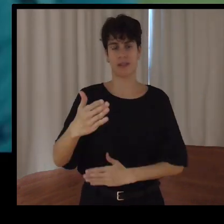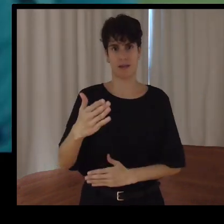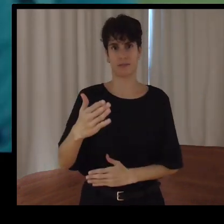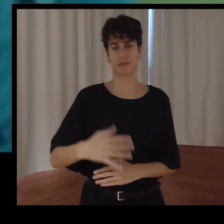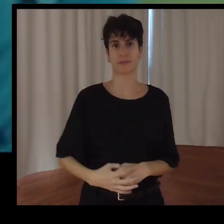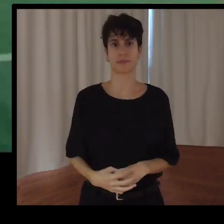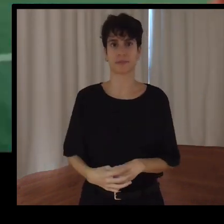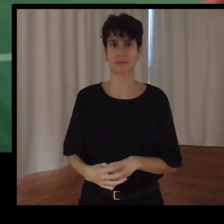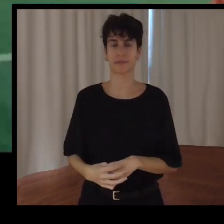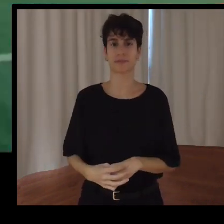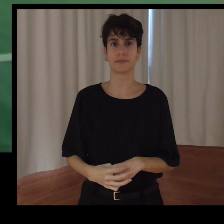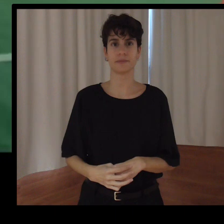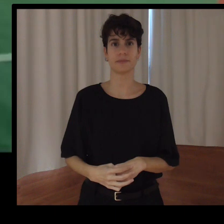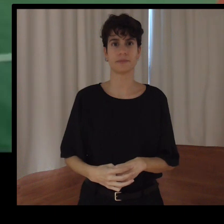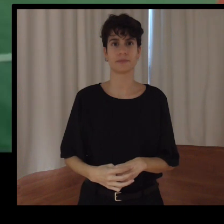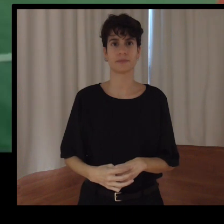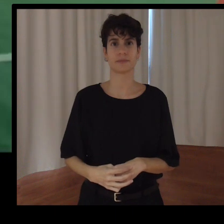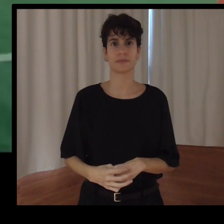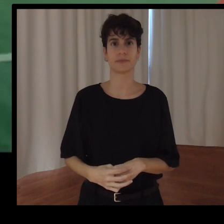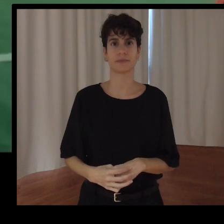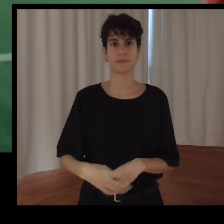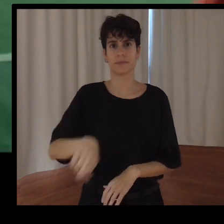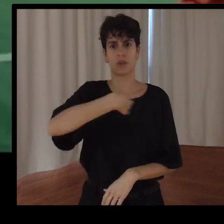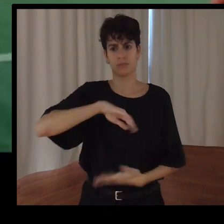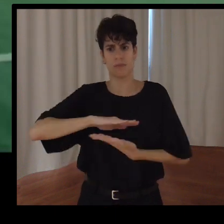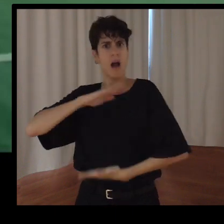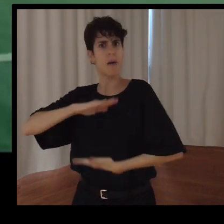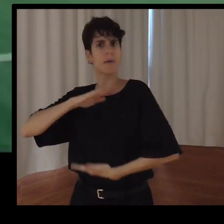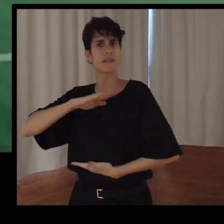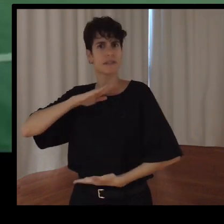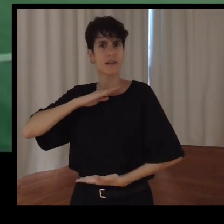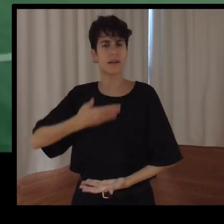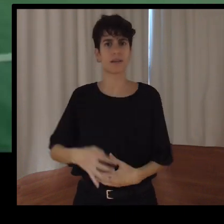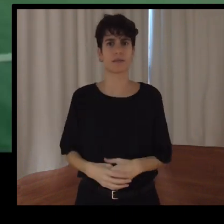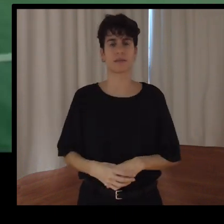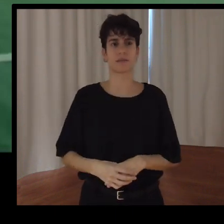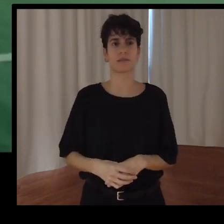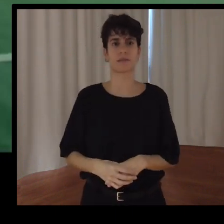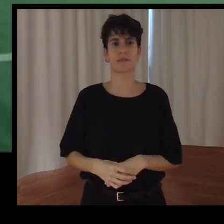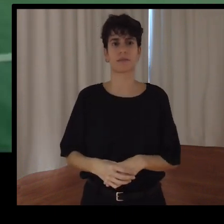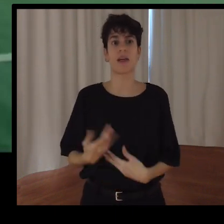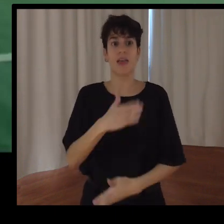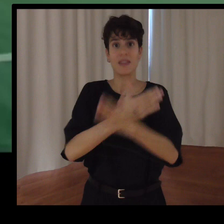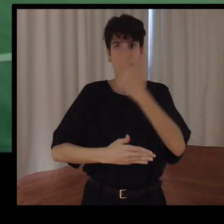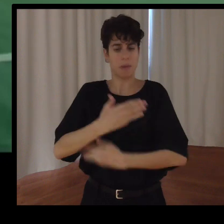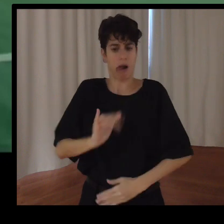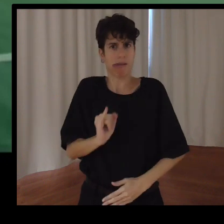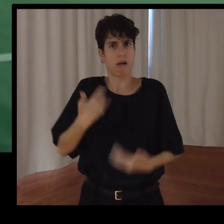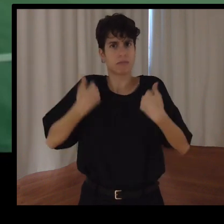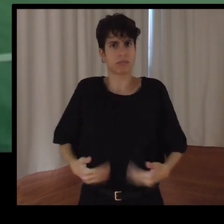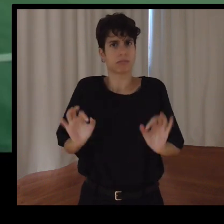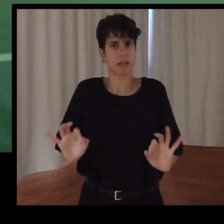Eh... Nosotros somos discapacidad. Eh... Nosotros tenemos uno... Mira, Álvaro y yo,